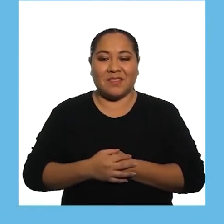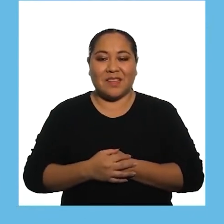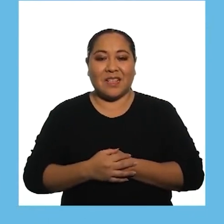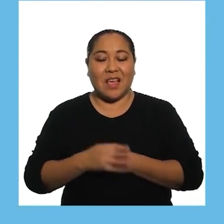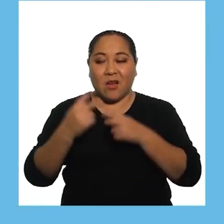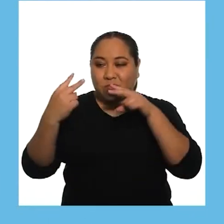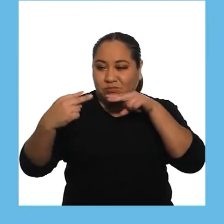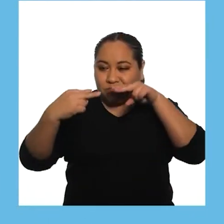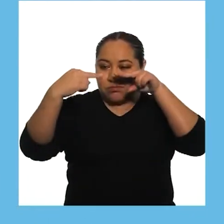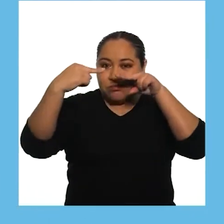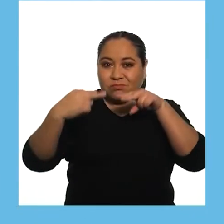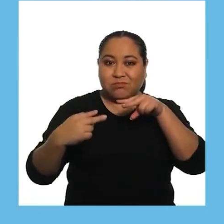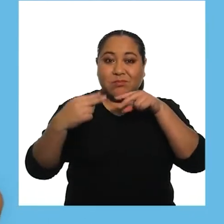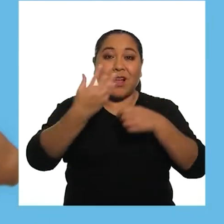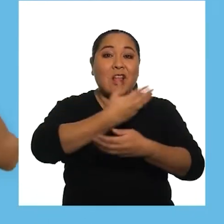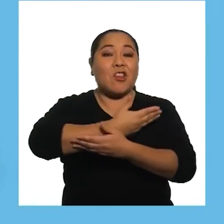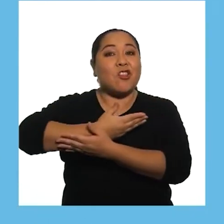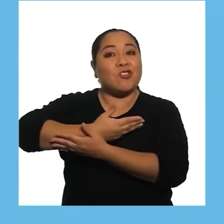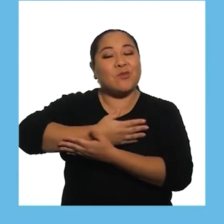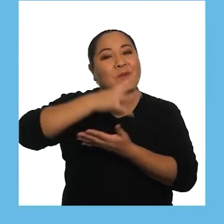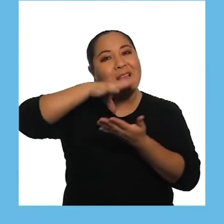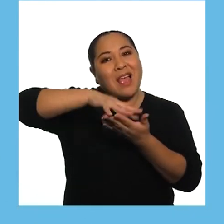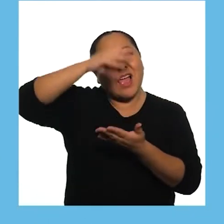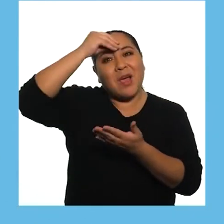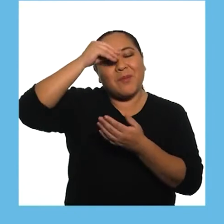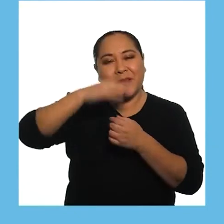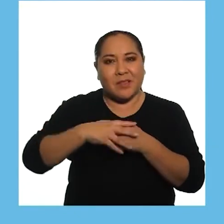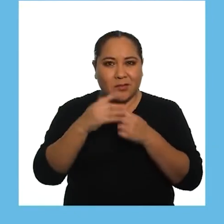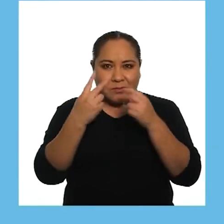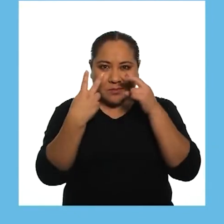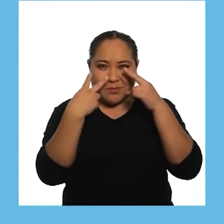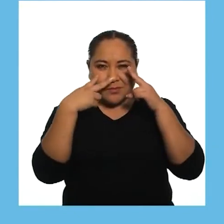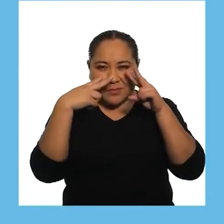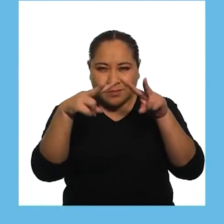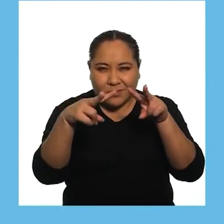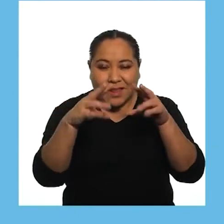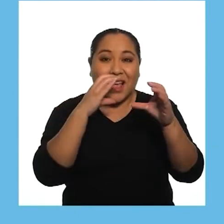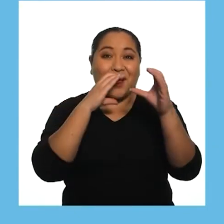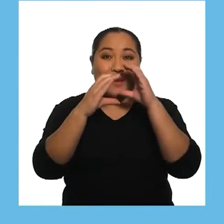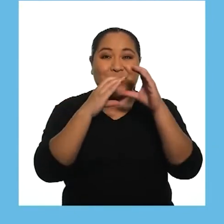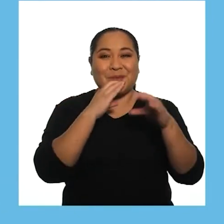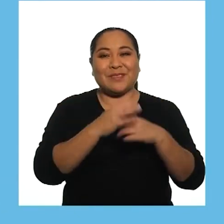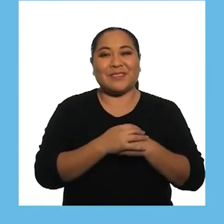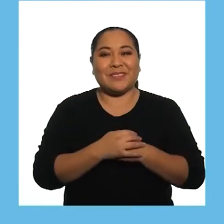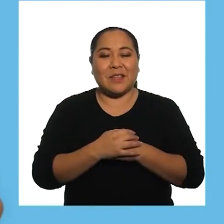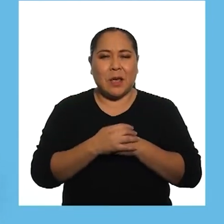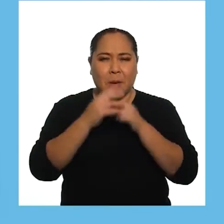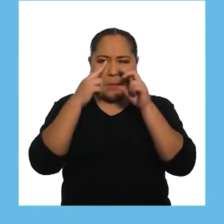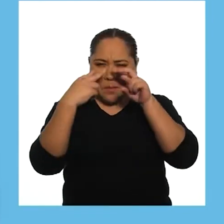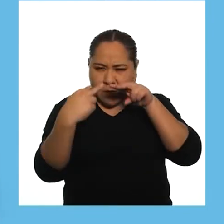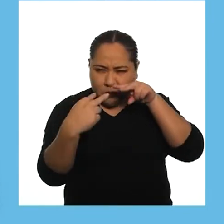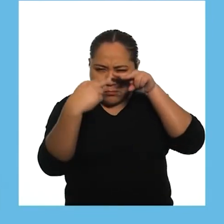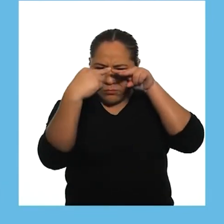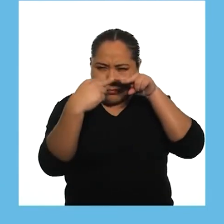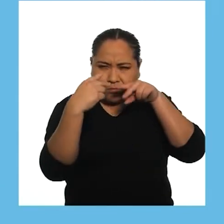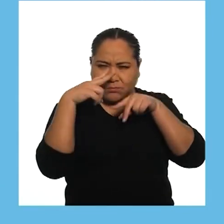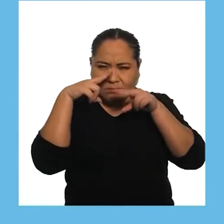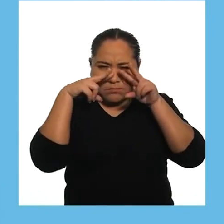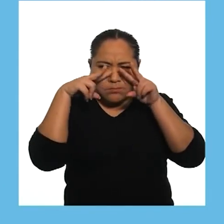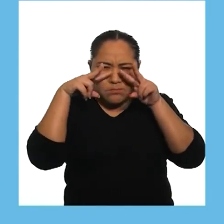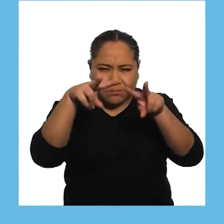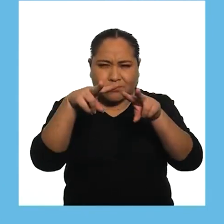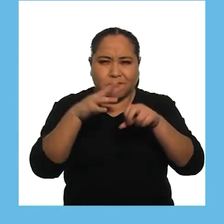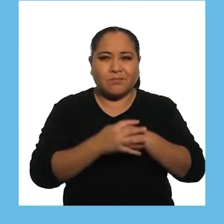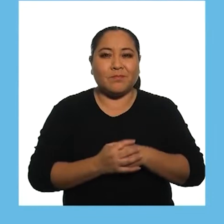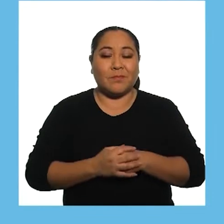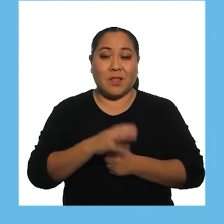que a través de las miradas los bebés aprenden a comunicarse Mírale a los ojos